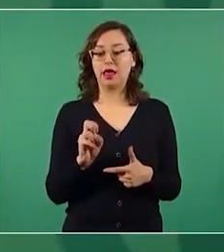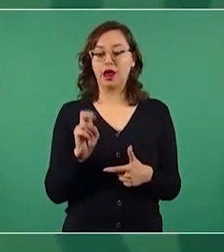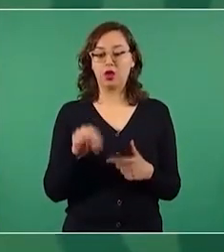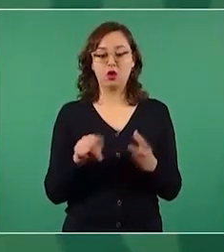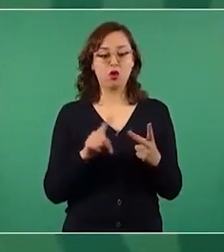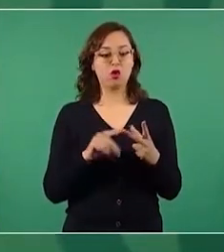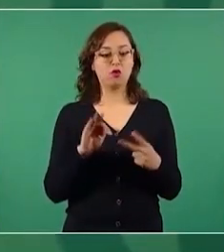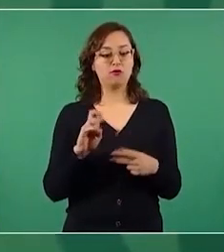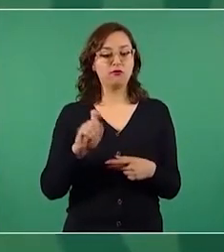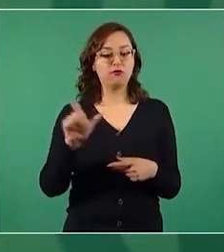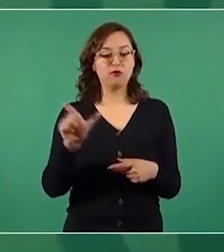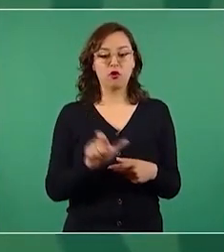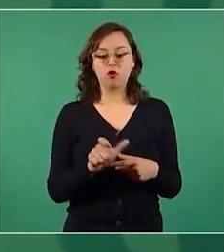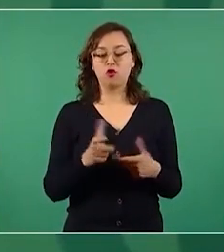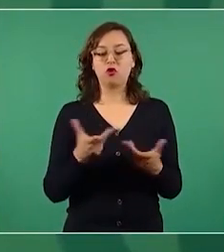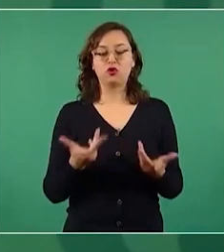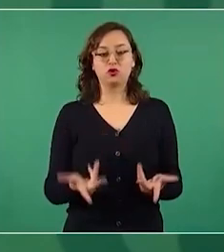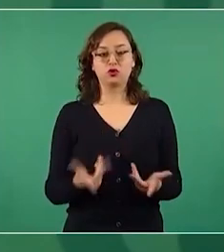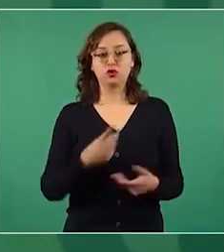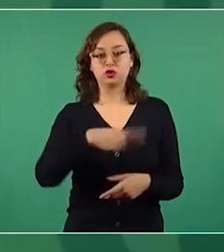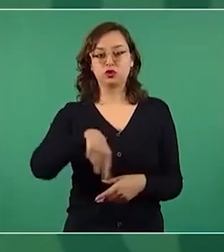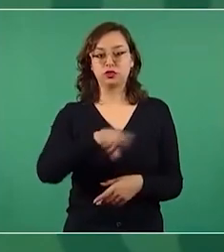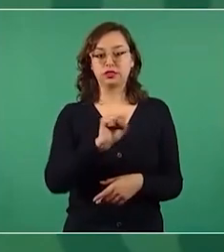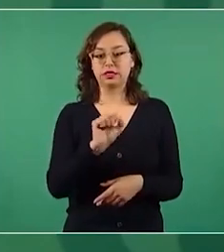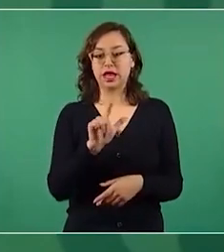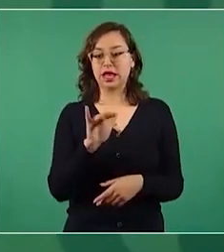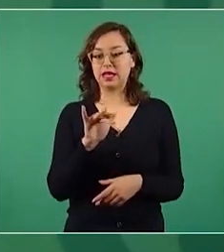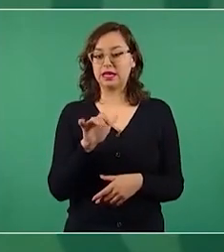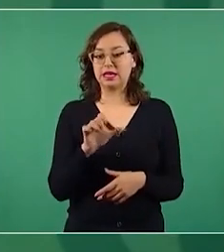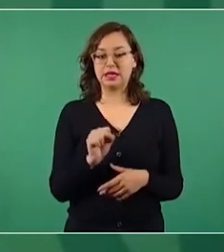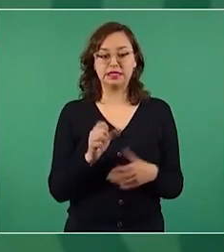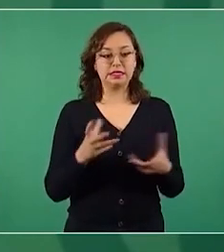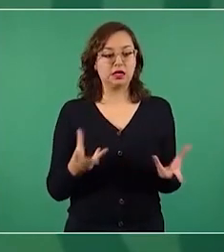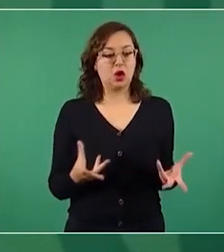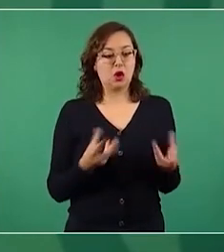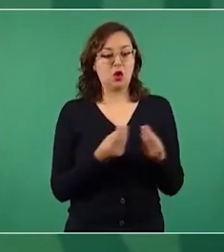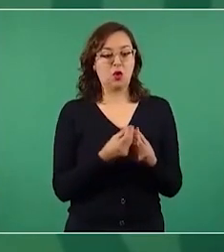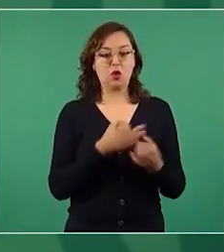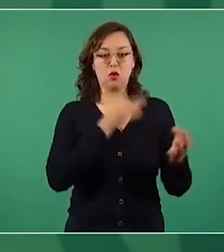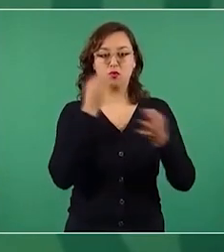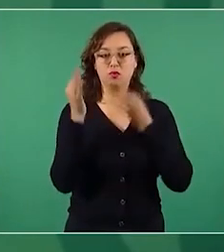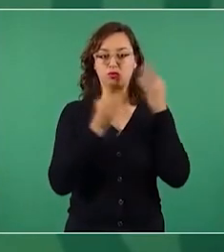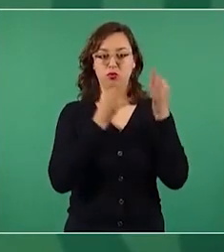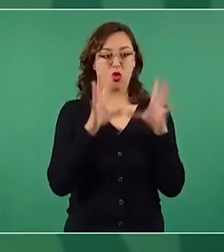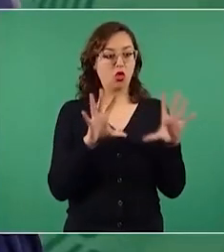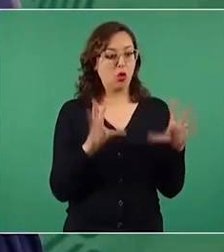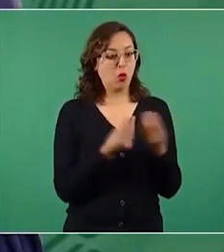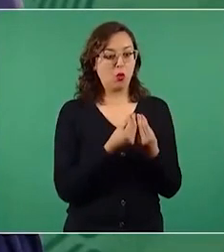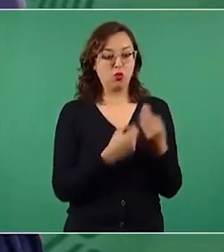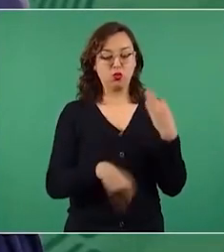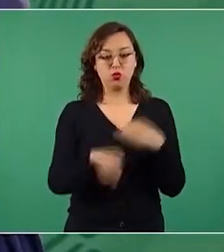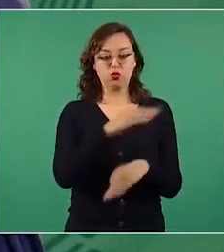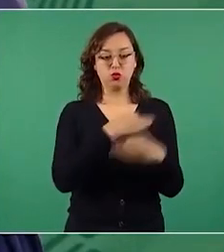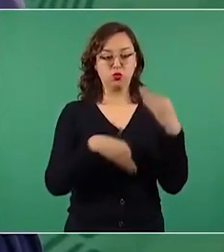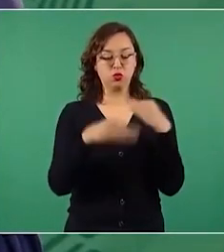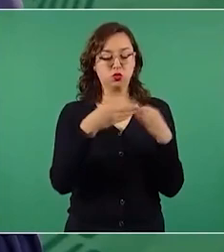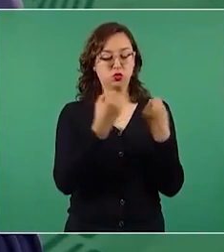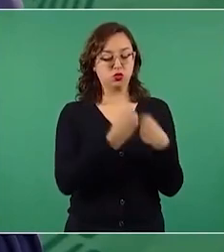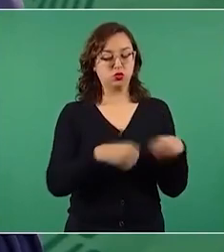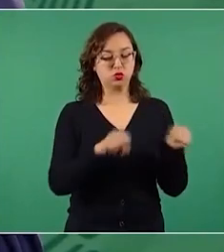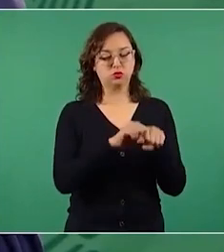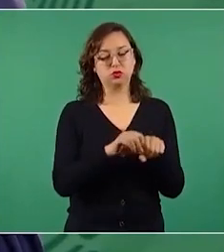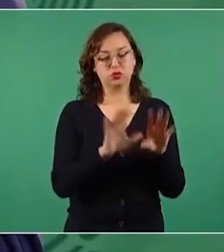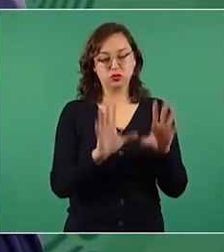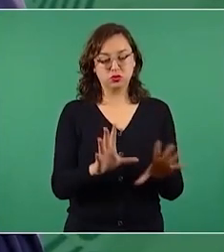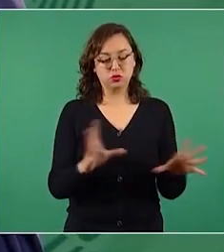Fox los salinistas todos los medios de información con honrosas excepciones